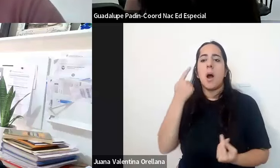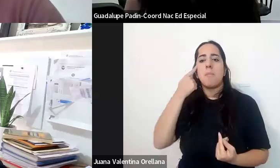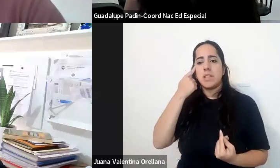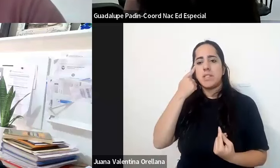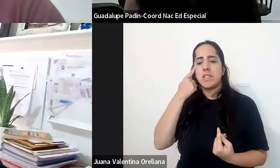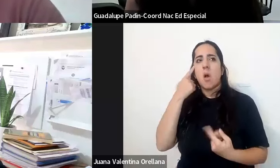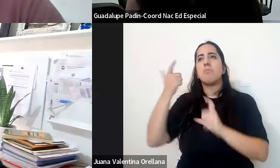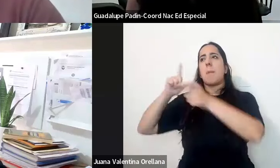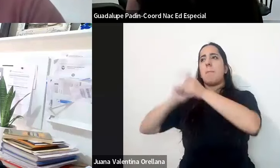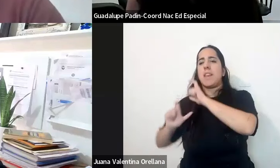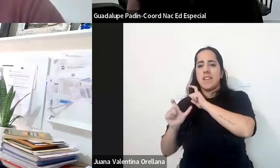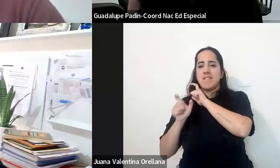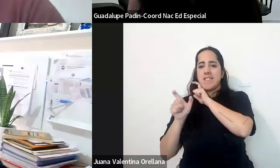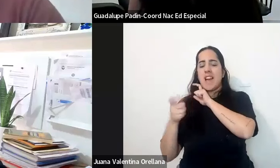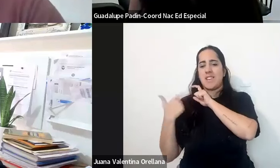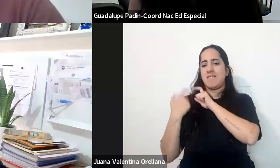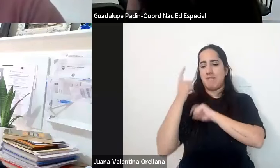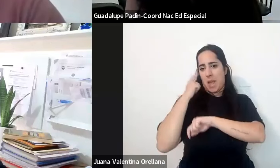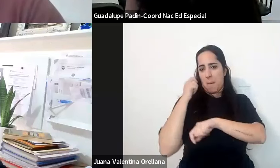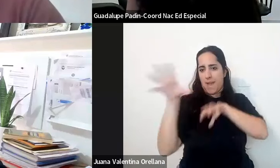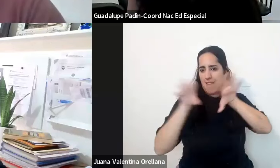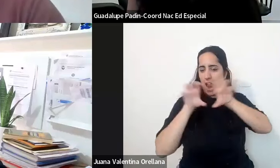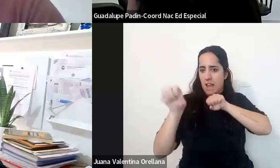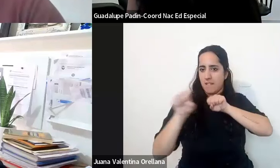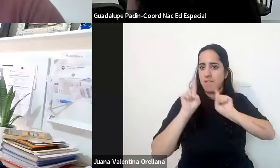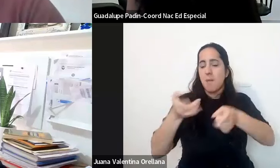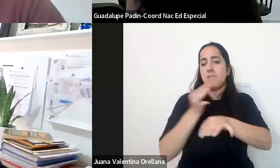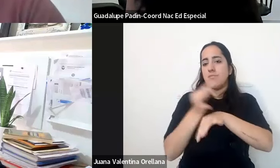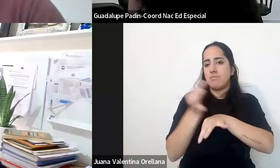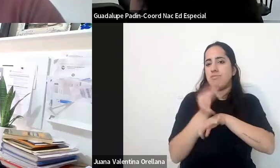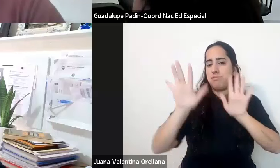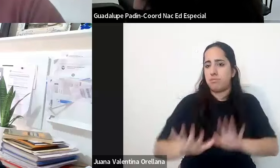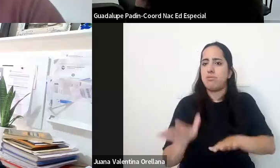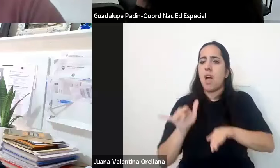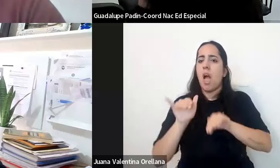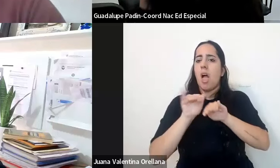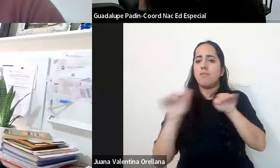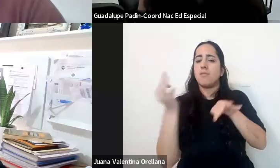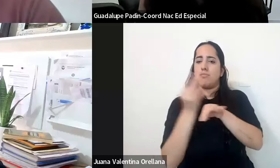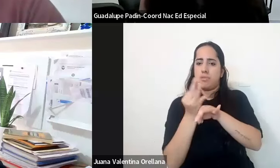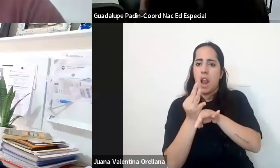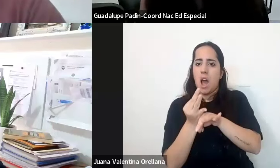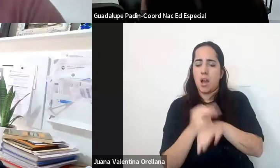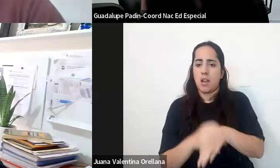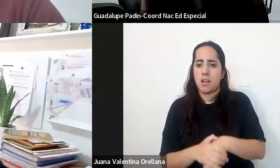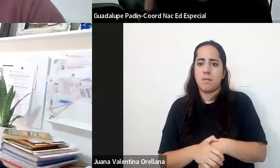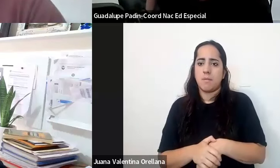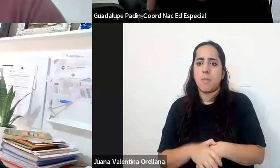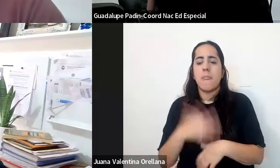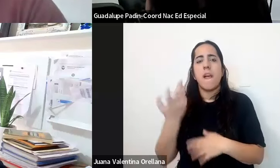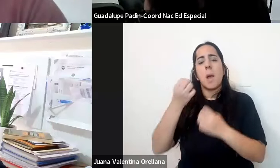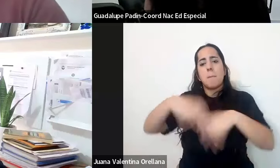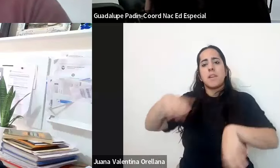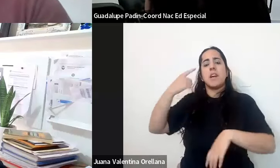experiencias ni hablar en el campo de la formación docente inicial para empezar a pensar que son